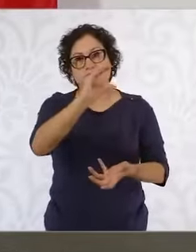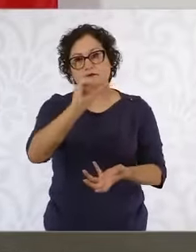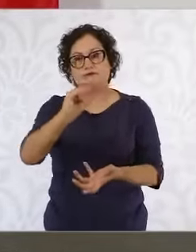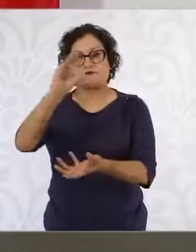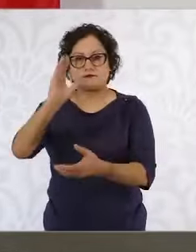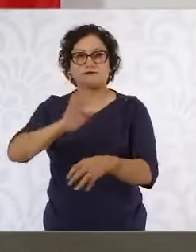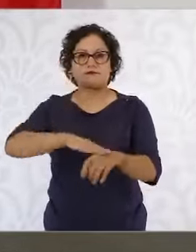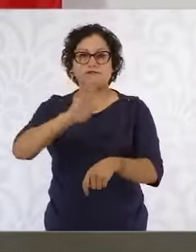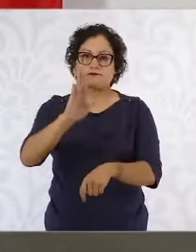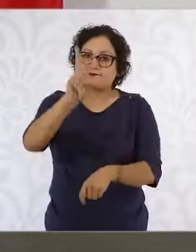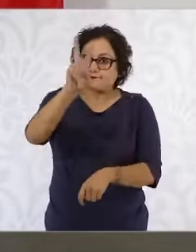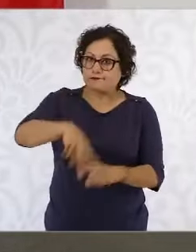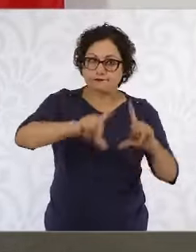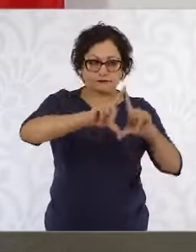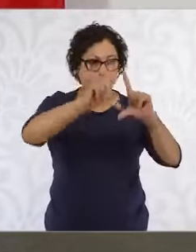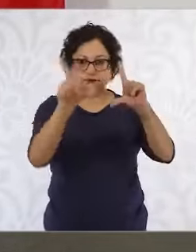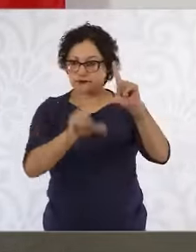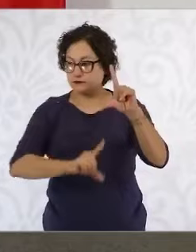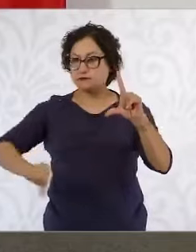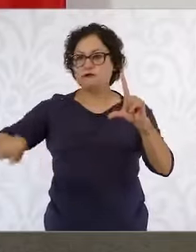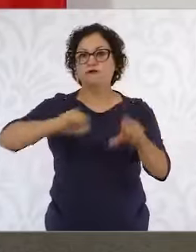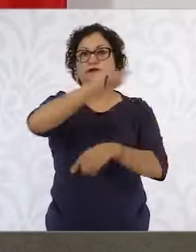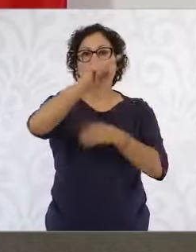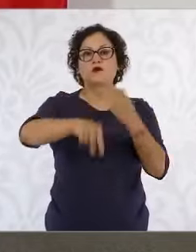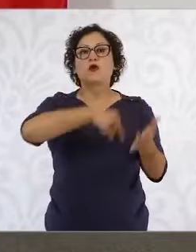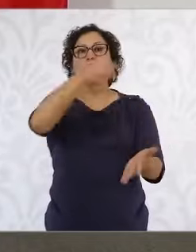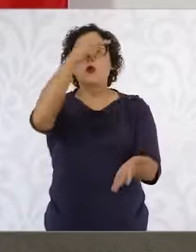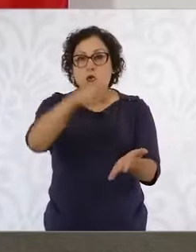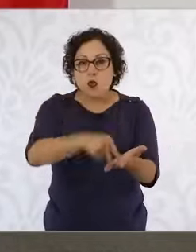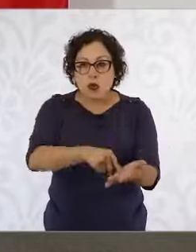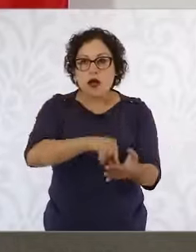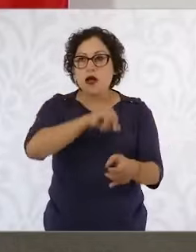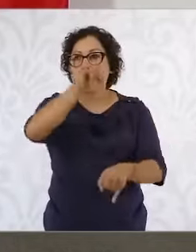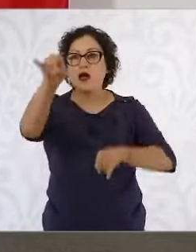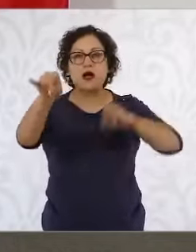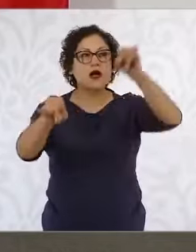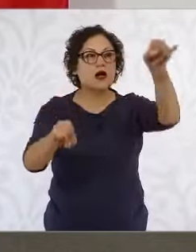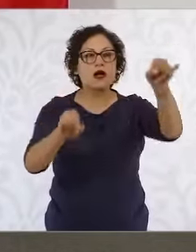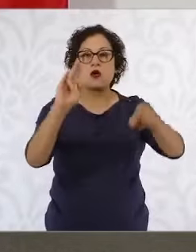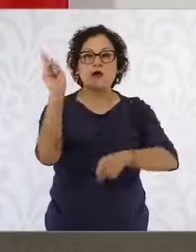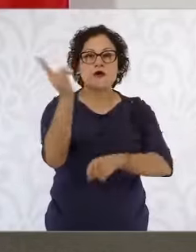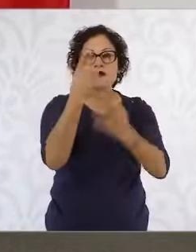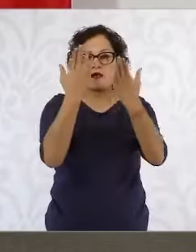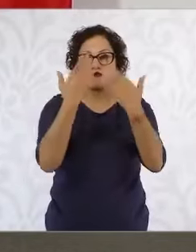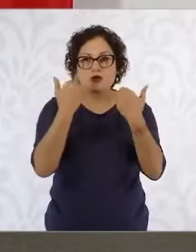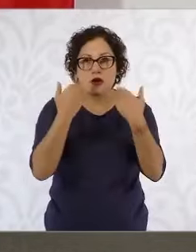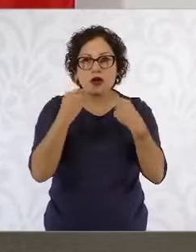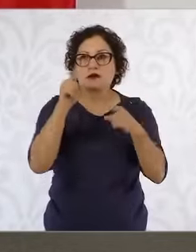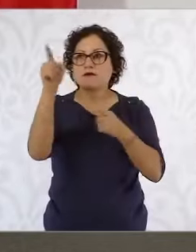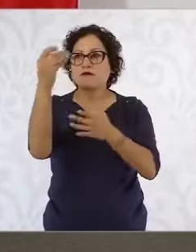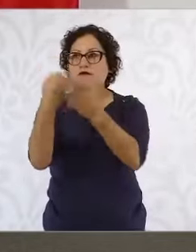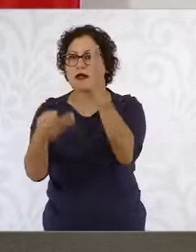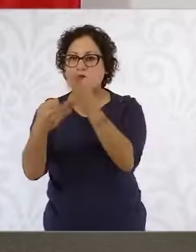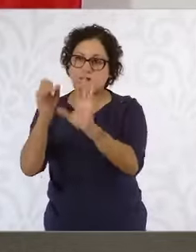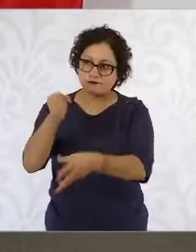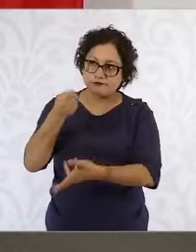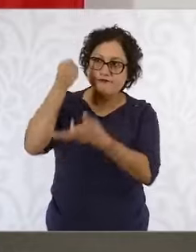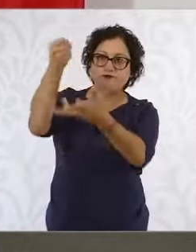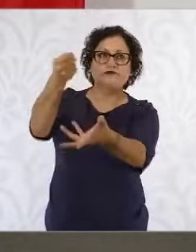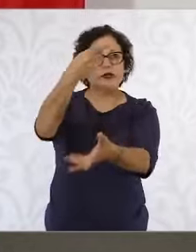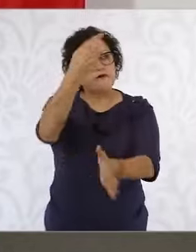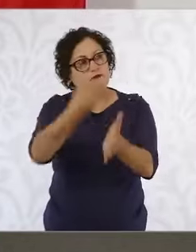muchos lugares en el país donde no hay universidades. Entonces, estamos dando recursos para ello y el fortalecimiento